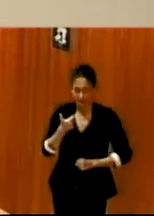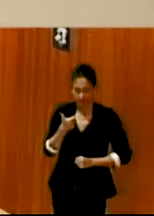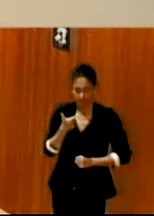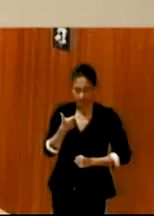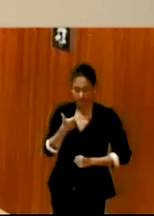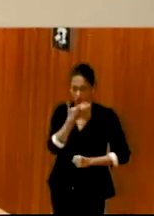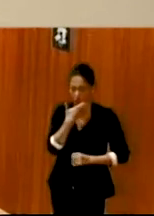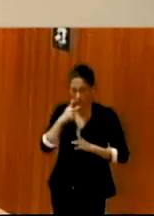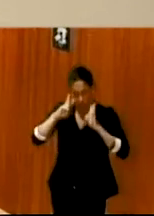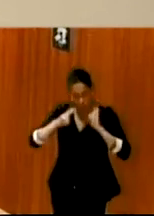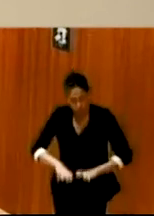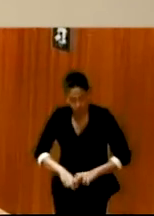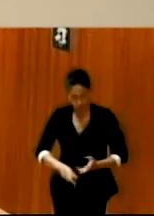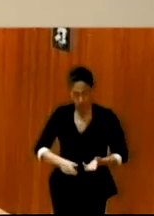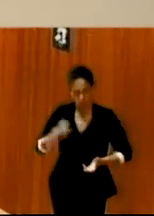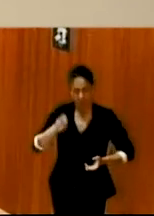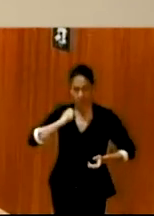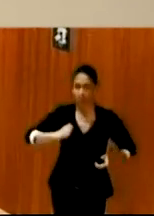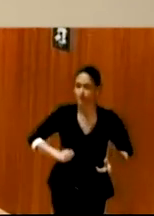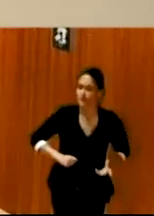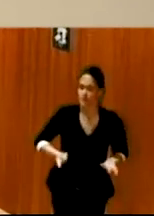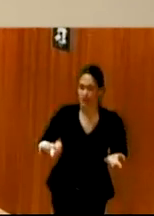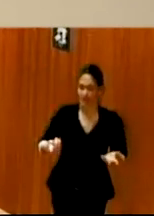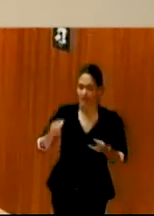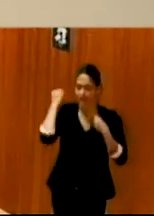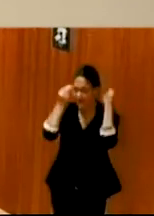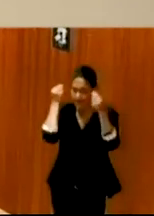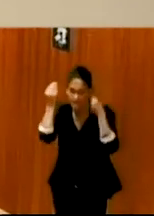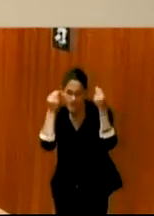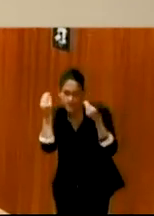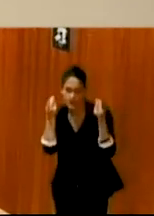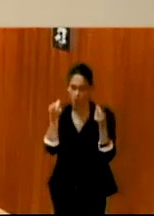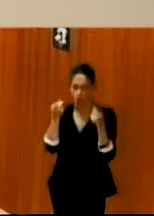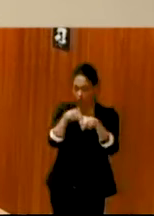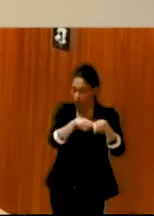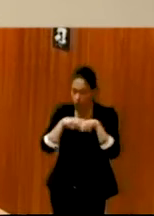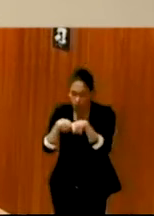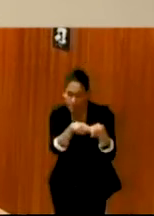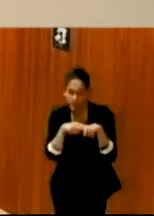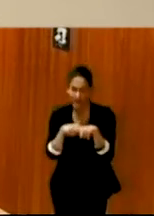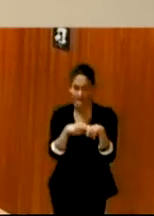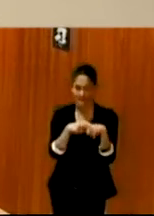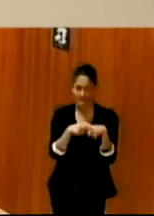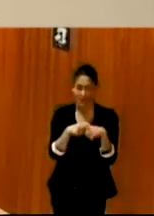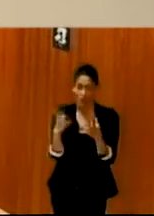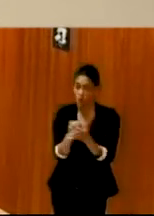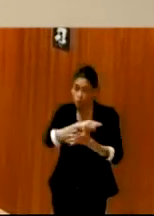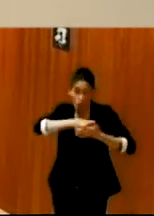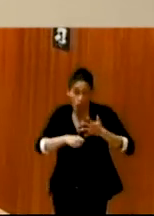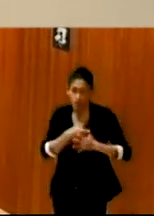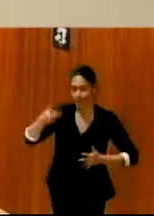profesionalidad y hace falta reflexión y hace falta compartir y hace falta todo esto que estamos